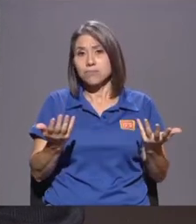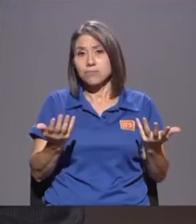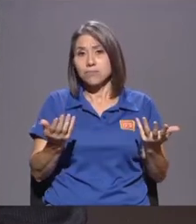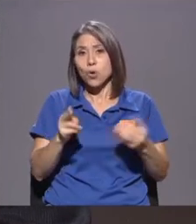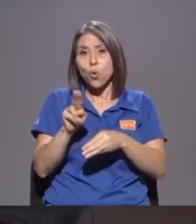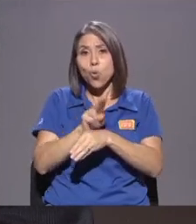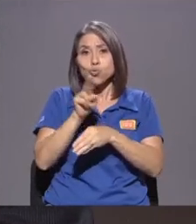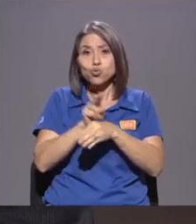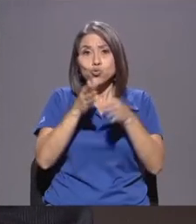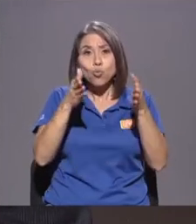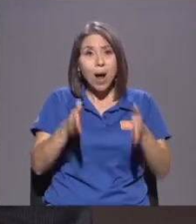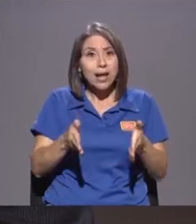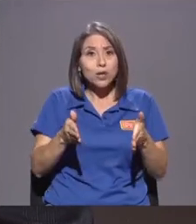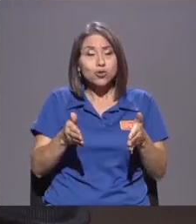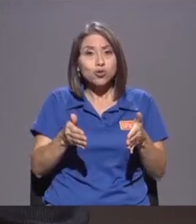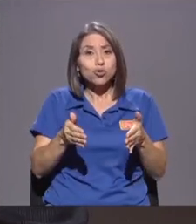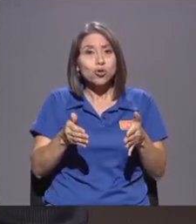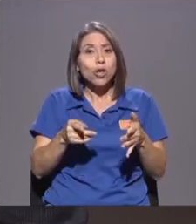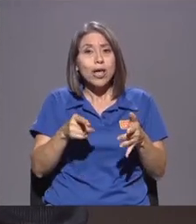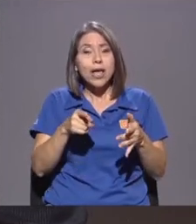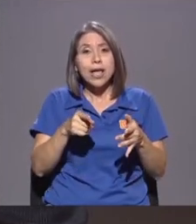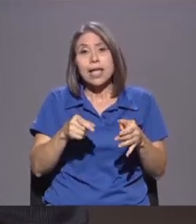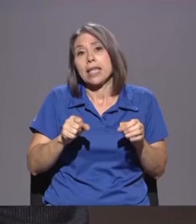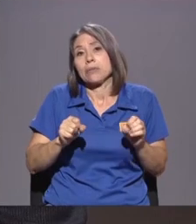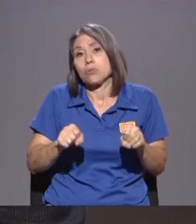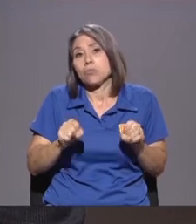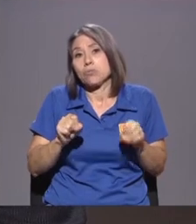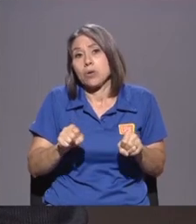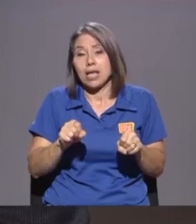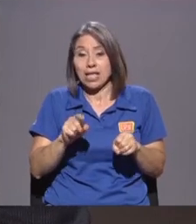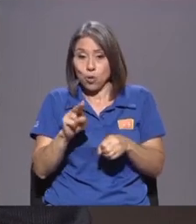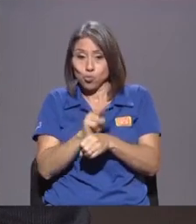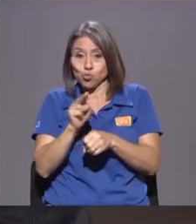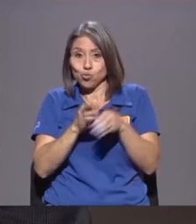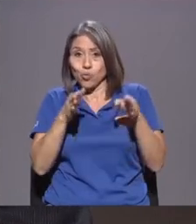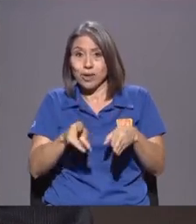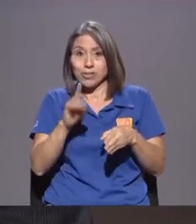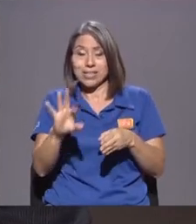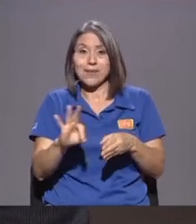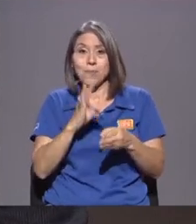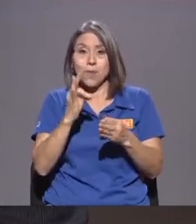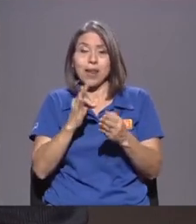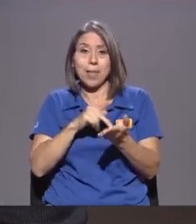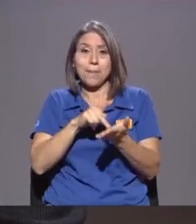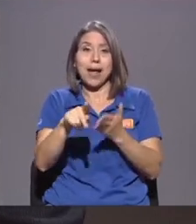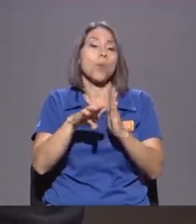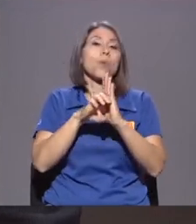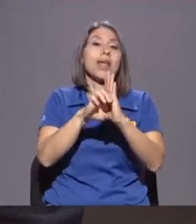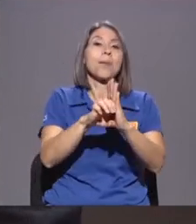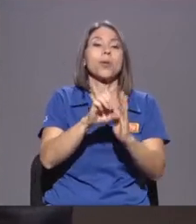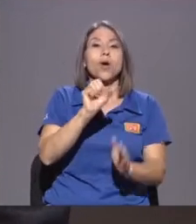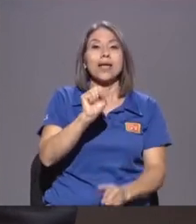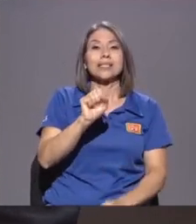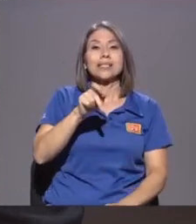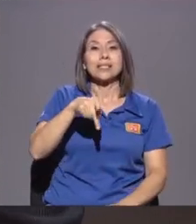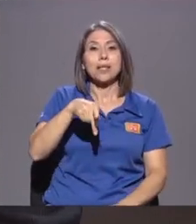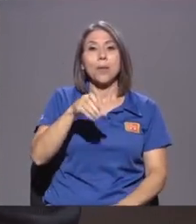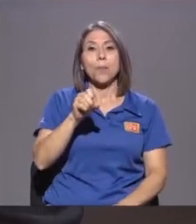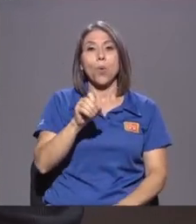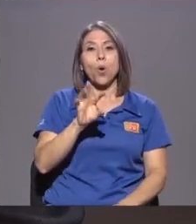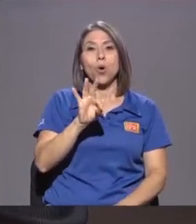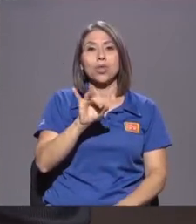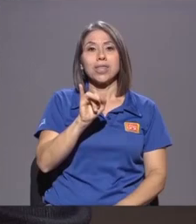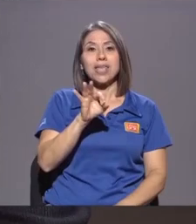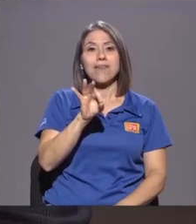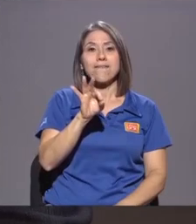Usuarios Potenciales De este medio De pago Como es el caso De Spotify Y Uber ¿Qué llama la atención